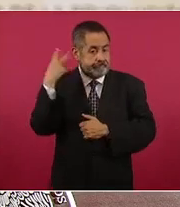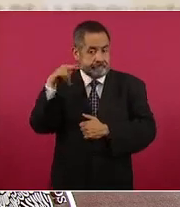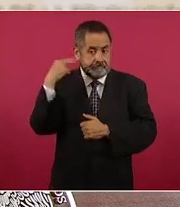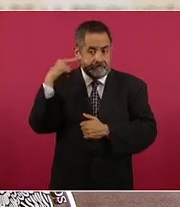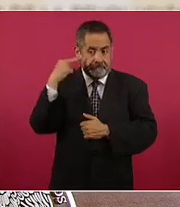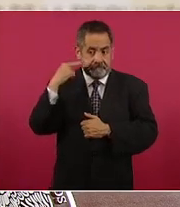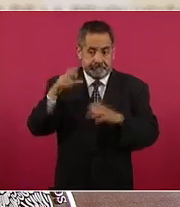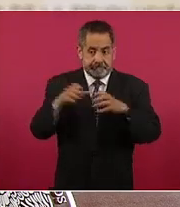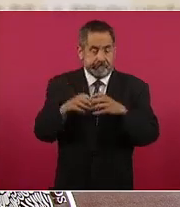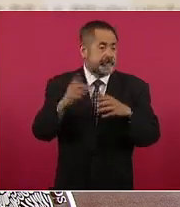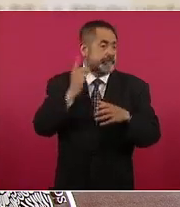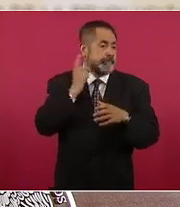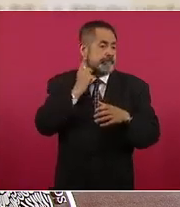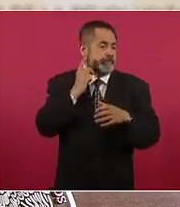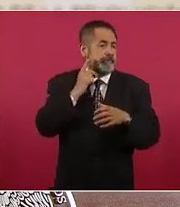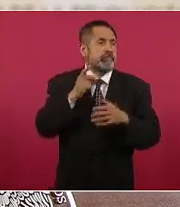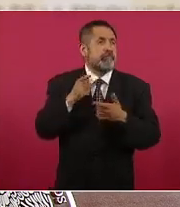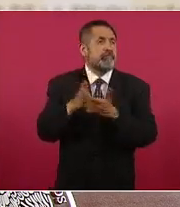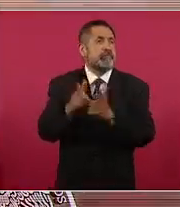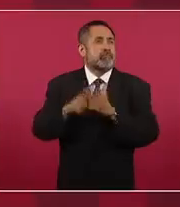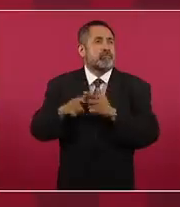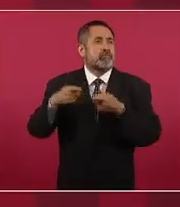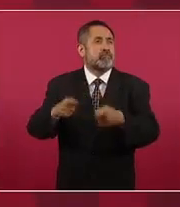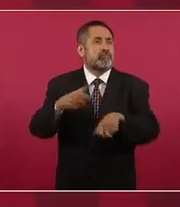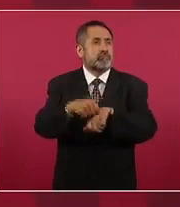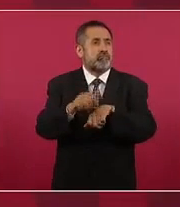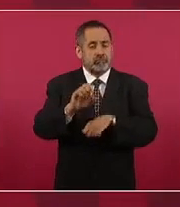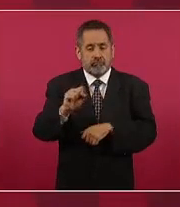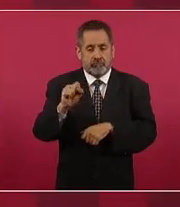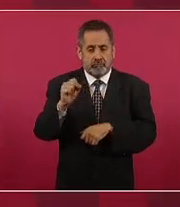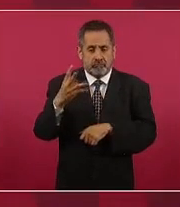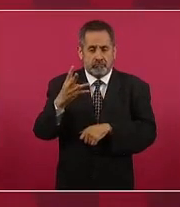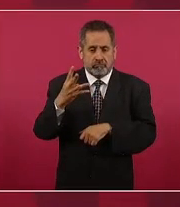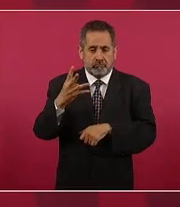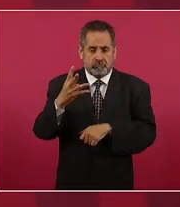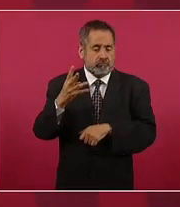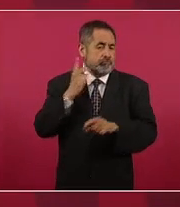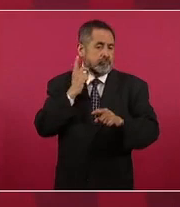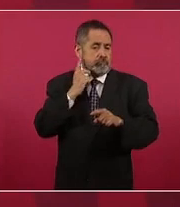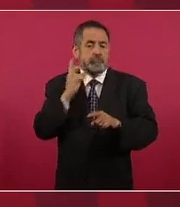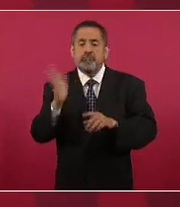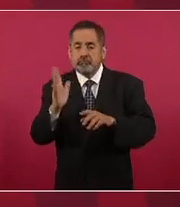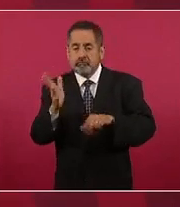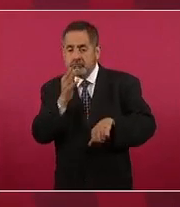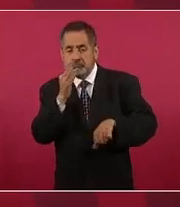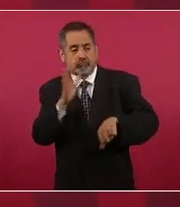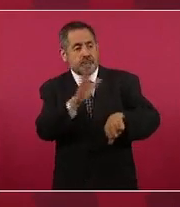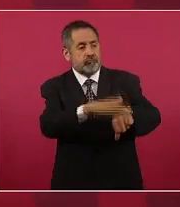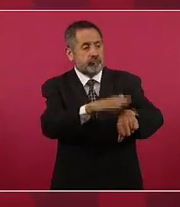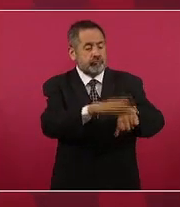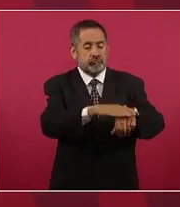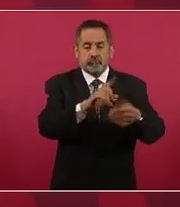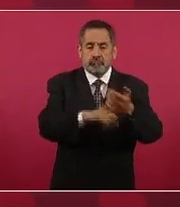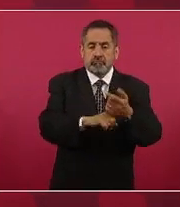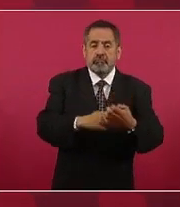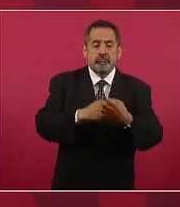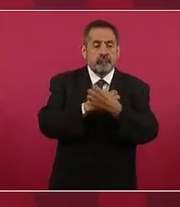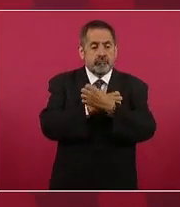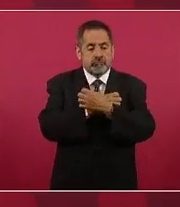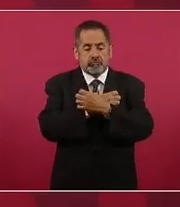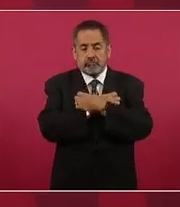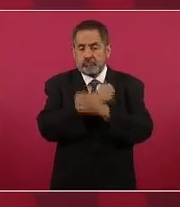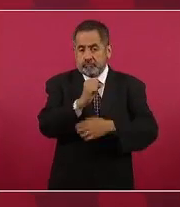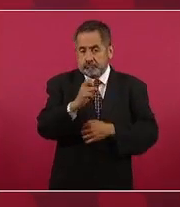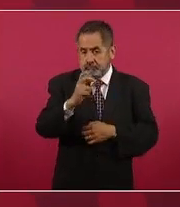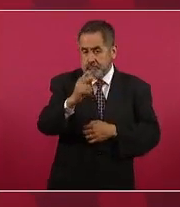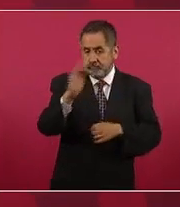64 legislatura de Veracruz, ha hecho un exhorto a la Secretaría de Salud y Educación Federal y a la Fiscalía del